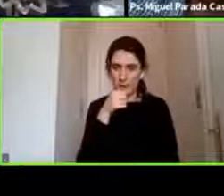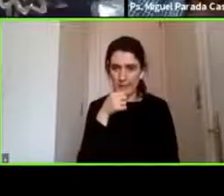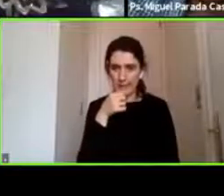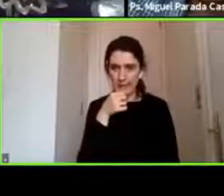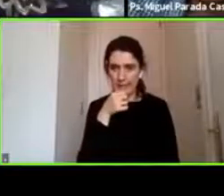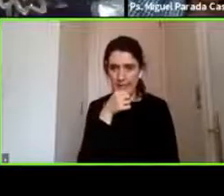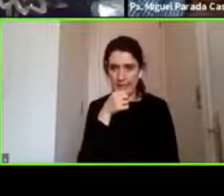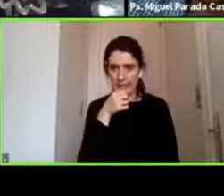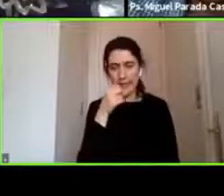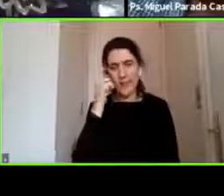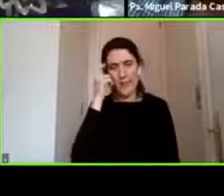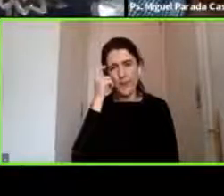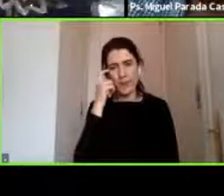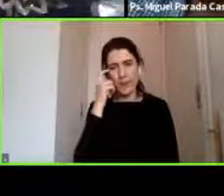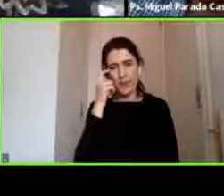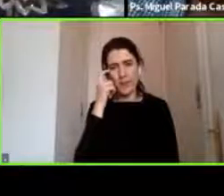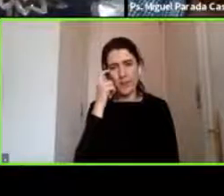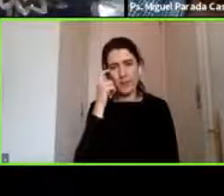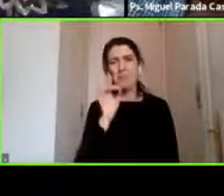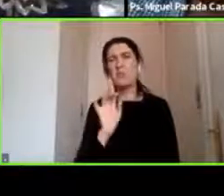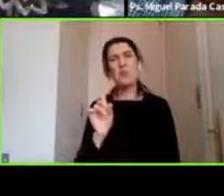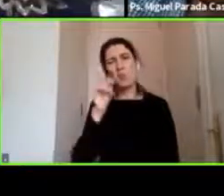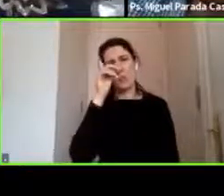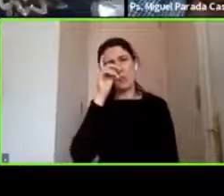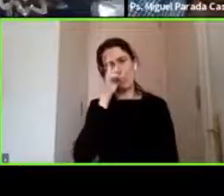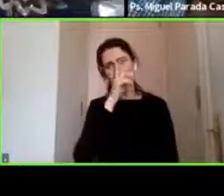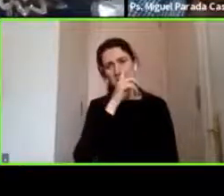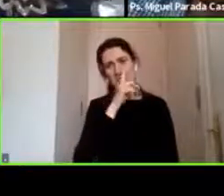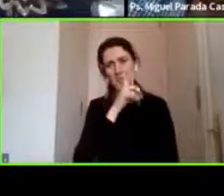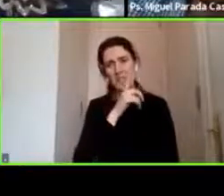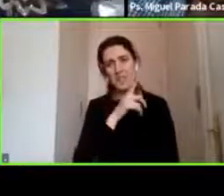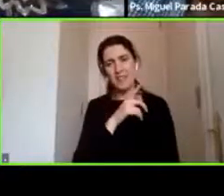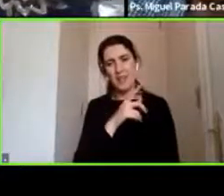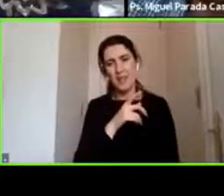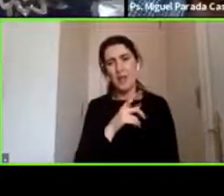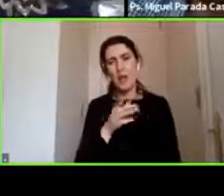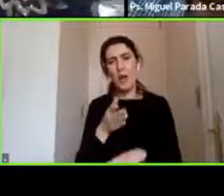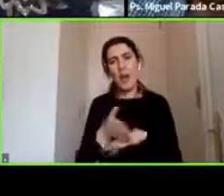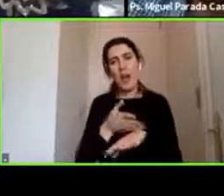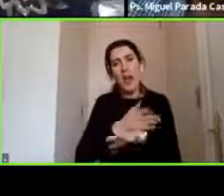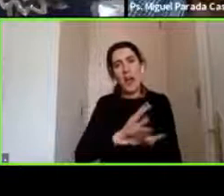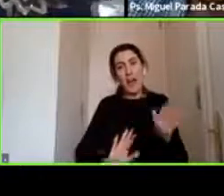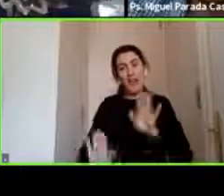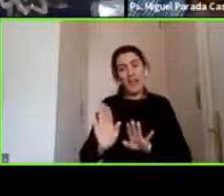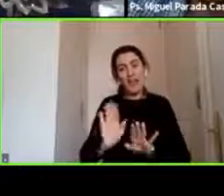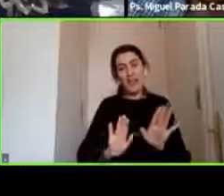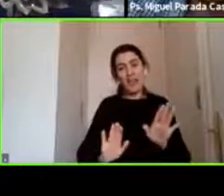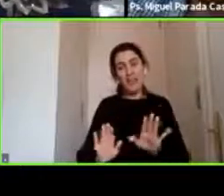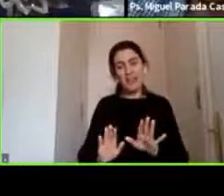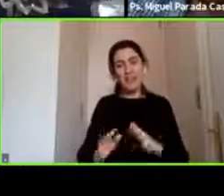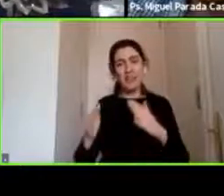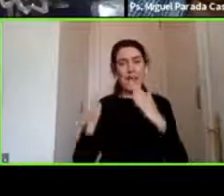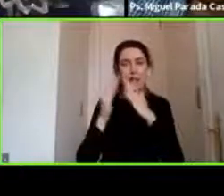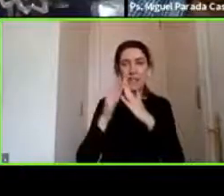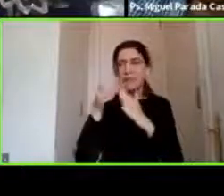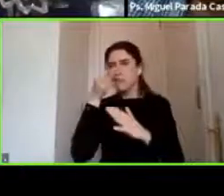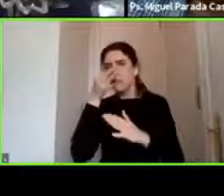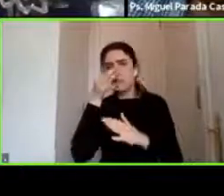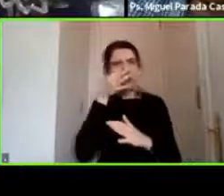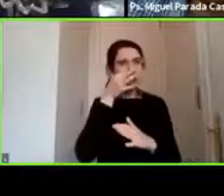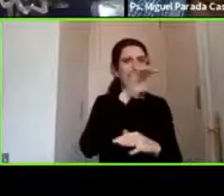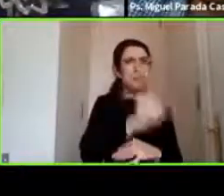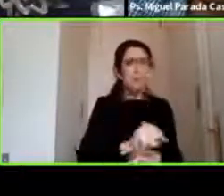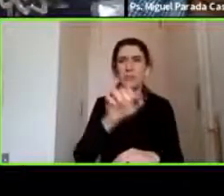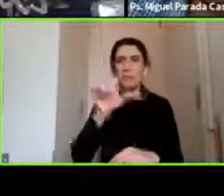no es tan difícil volverse un prevencionista de riesgo casero digamos y poder identificar cuáles son los